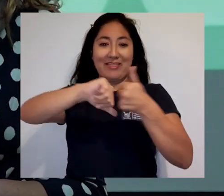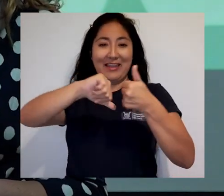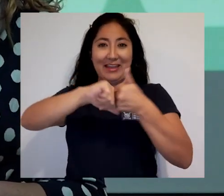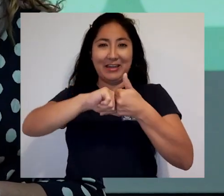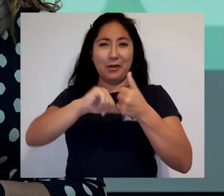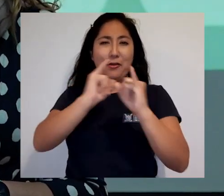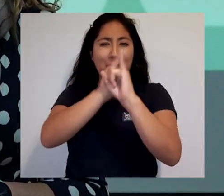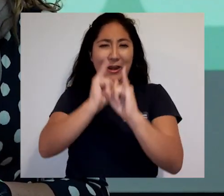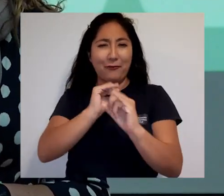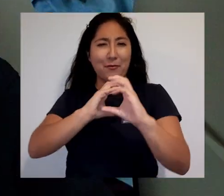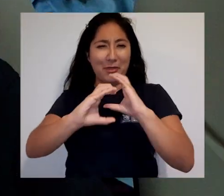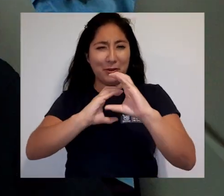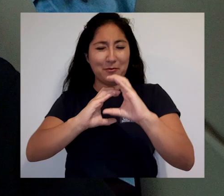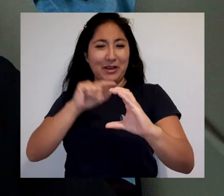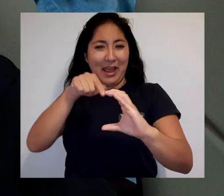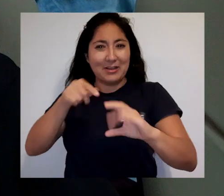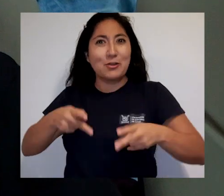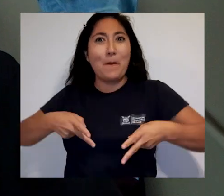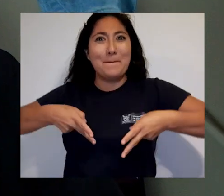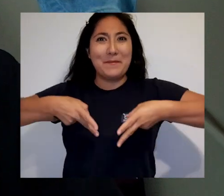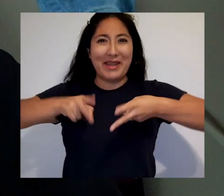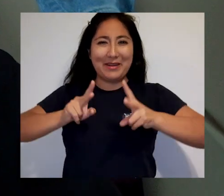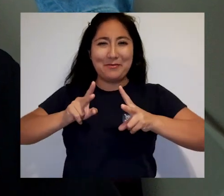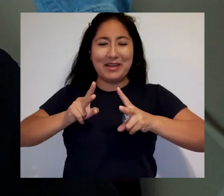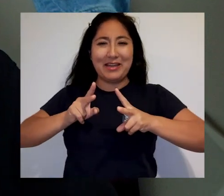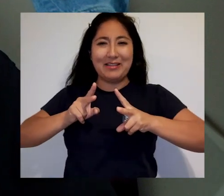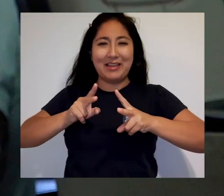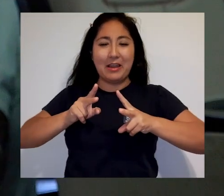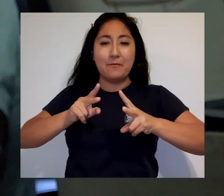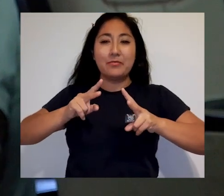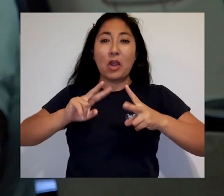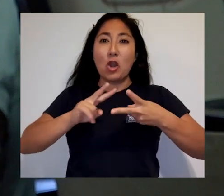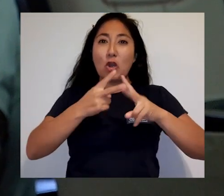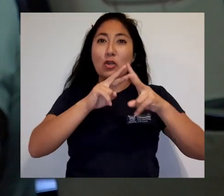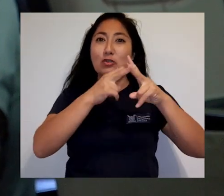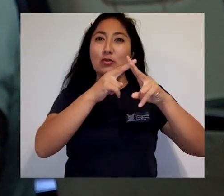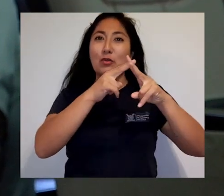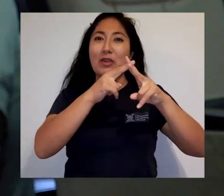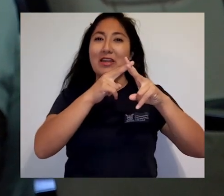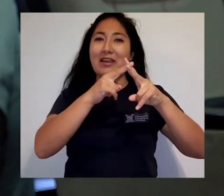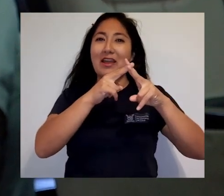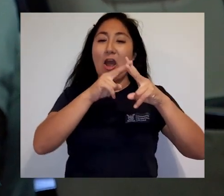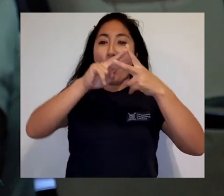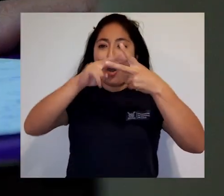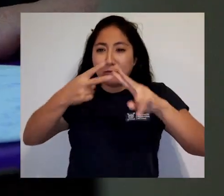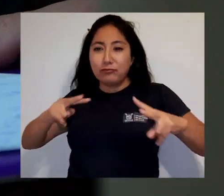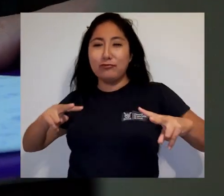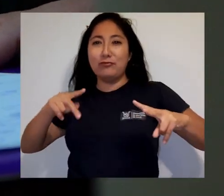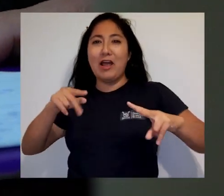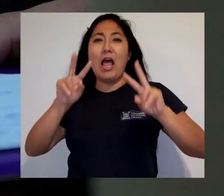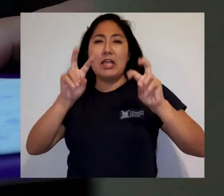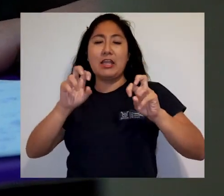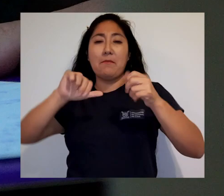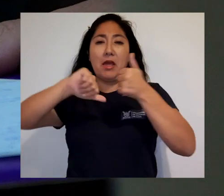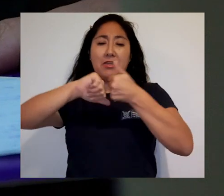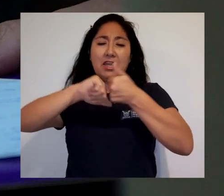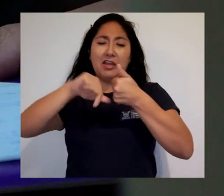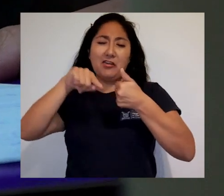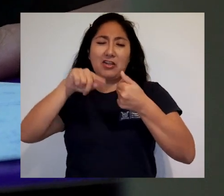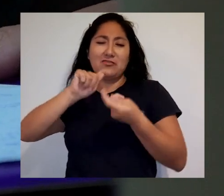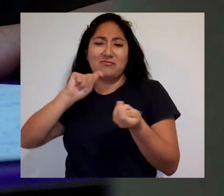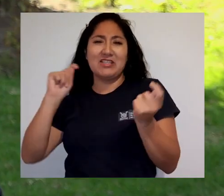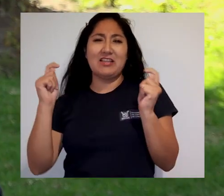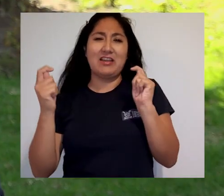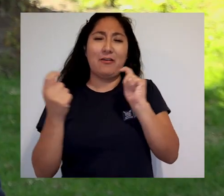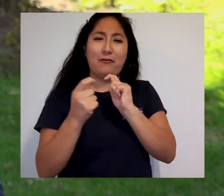manera de comunicar va a permitir que vayamos deconstruyendo y desanclando estereotipos de género que finalmente se